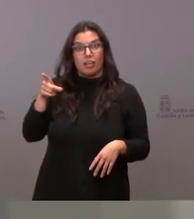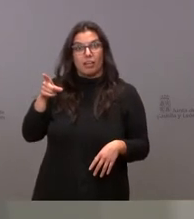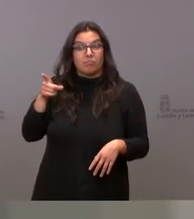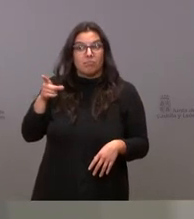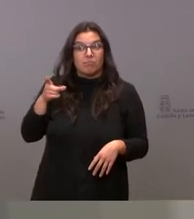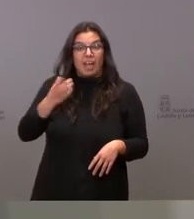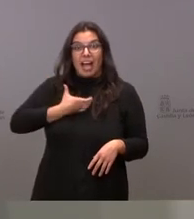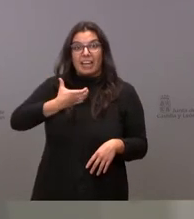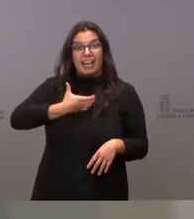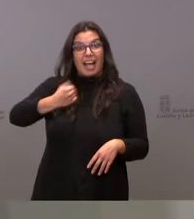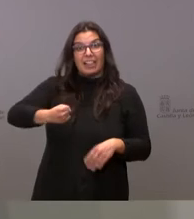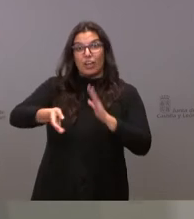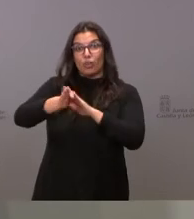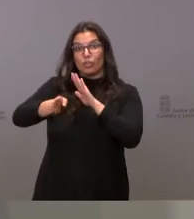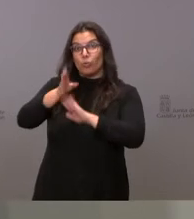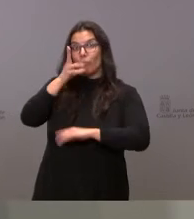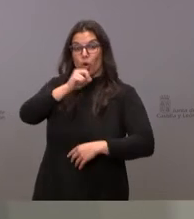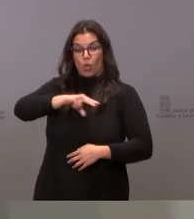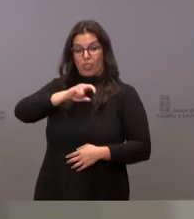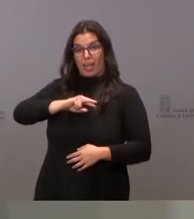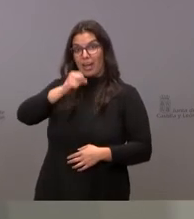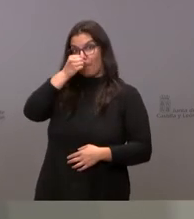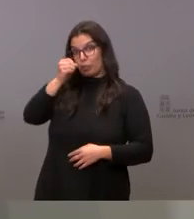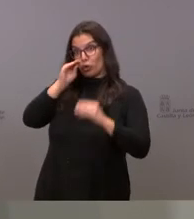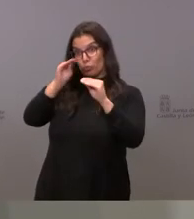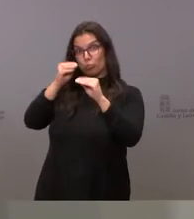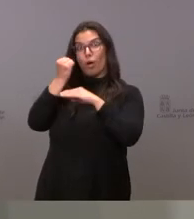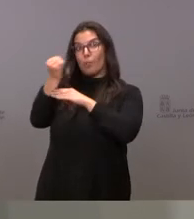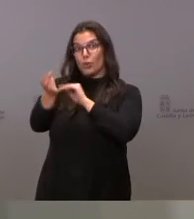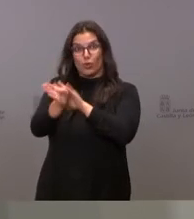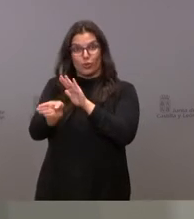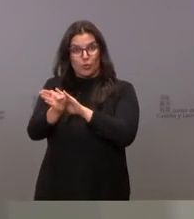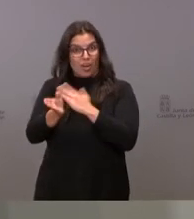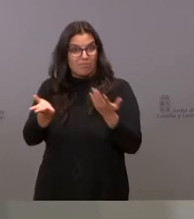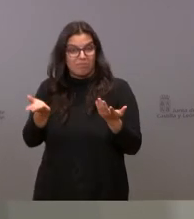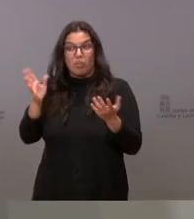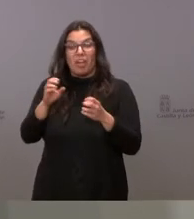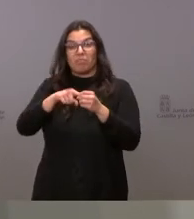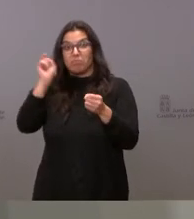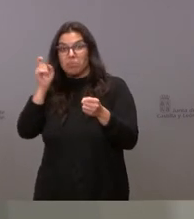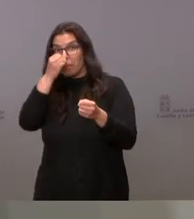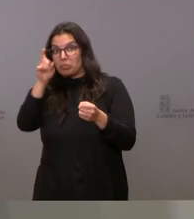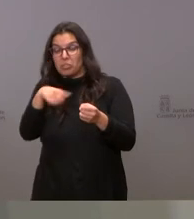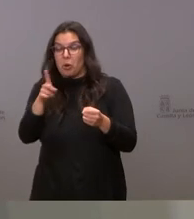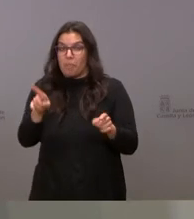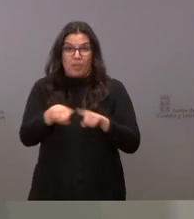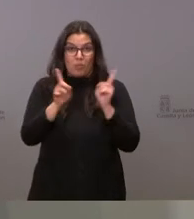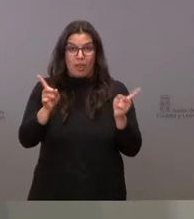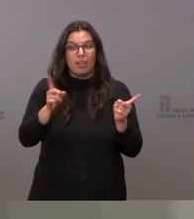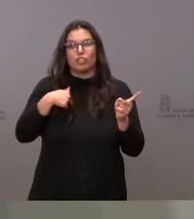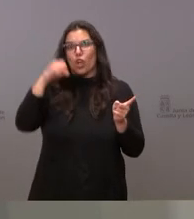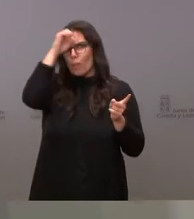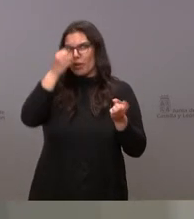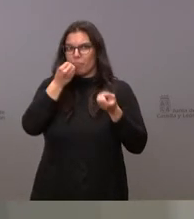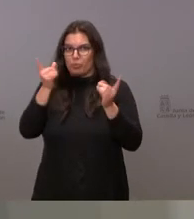Socialista. Yo no sé si tiene que hacer una cosa u otra y yo, es más, no me voy a pronunciar a este respecto. Pero sí le voy a pedir